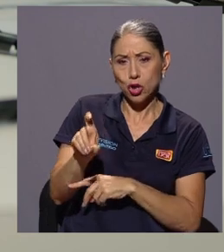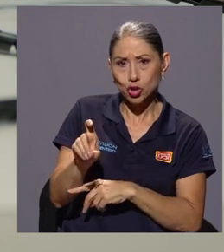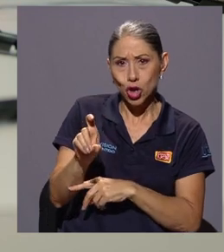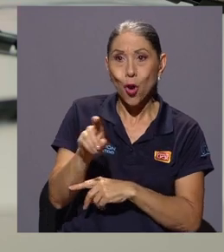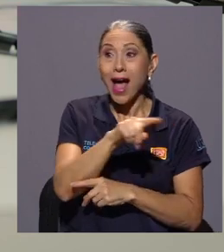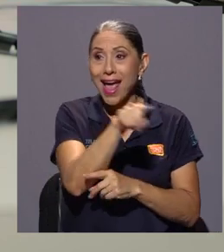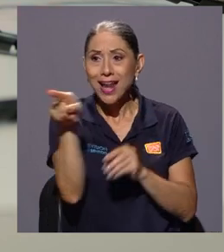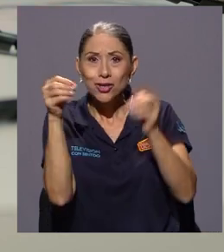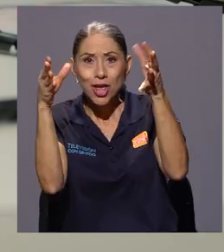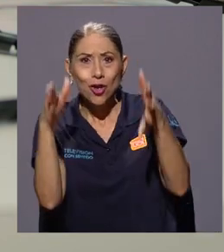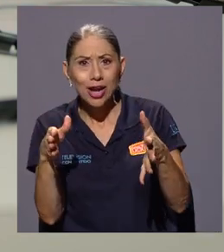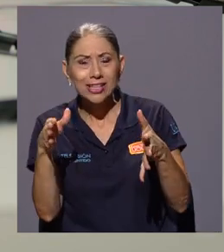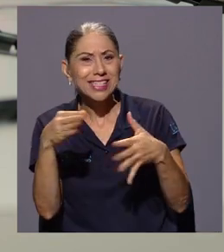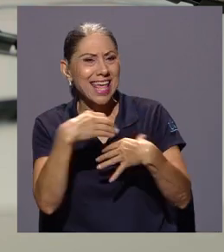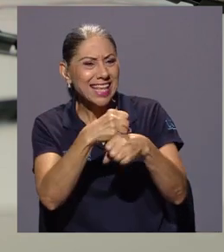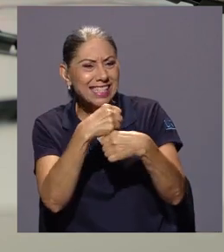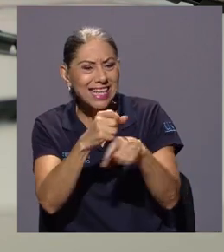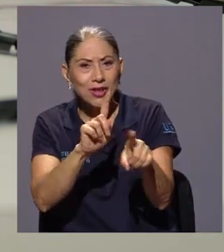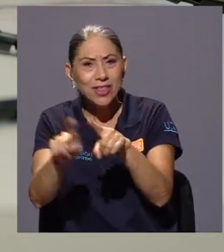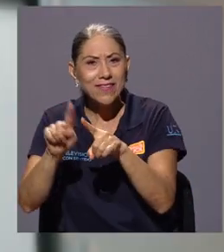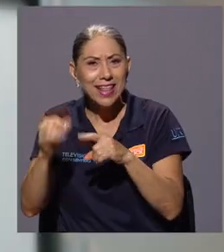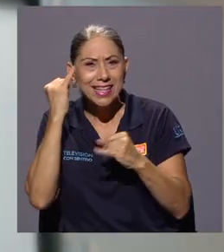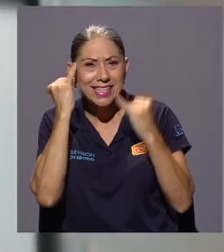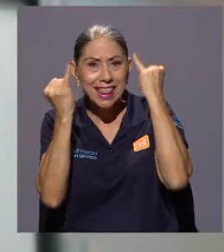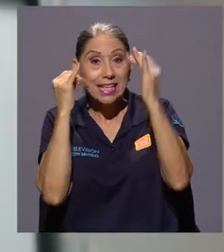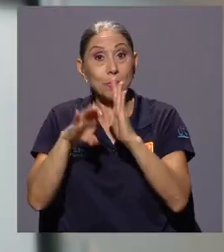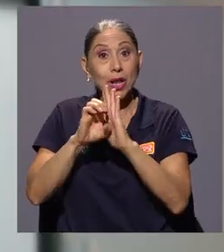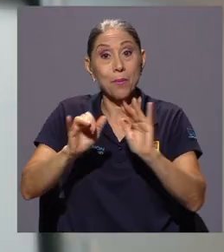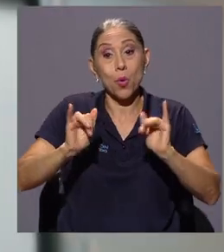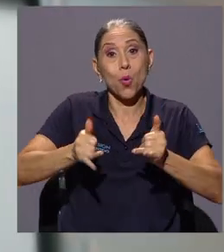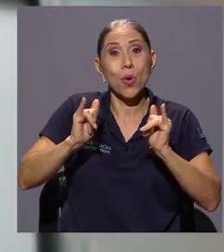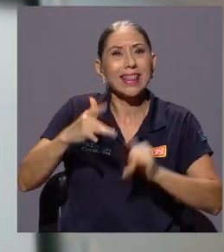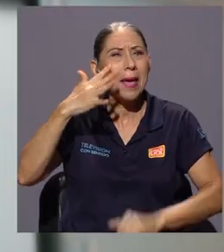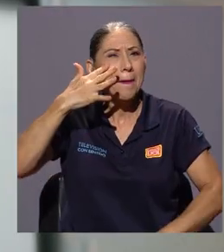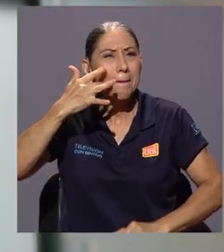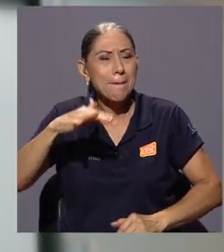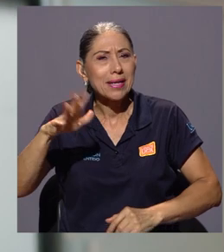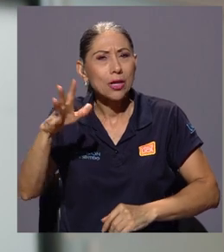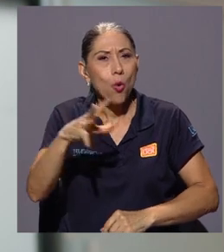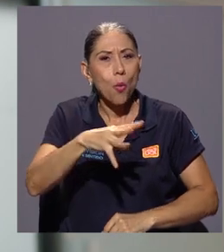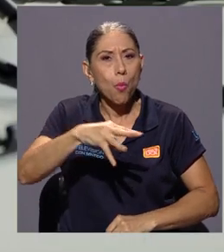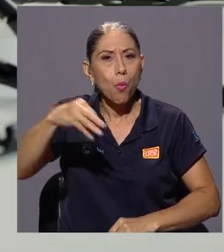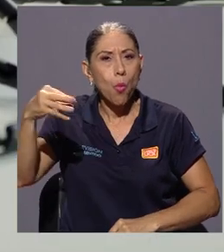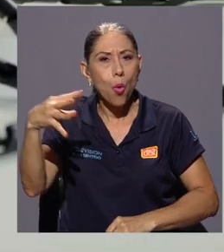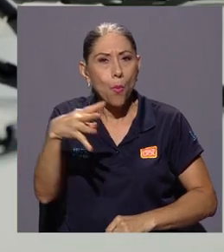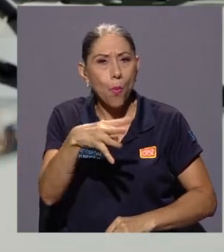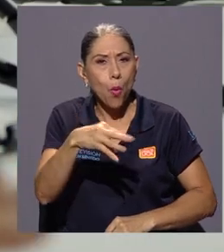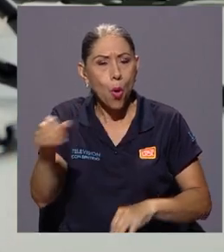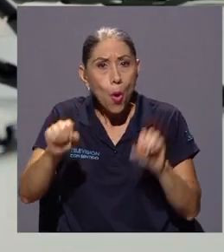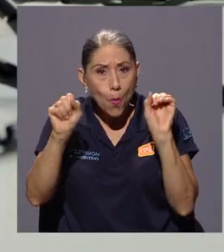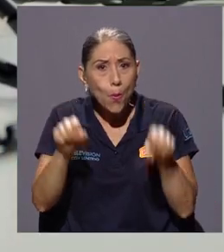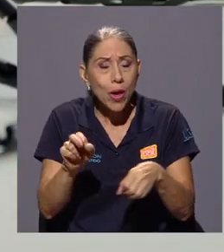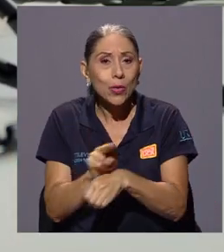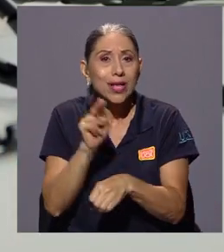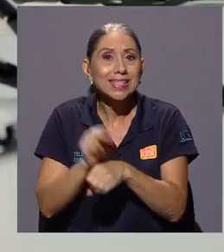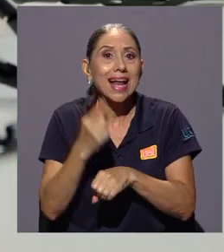educadores diseñaron y confeccionaron varias de sus ideas, dentro de las que destaca un juguete que asemeja a un pulpo, el cual puede ser empleado para la estimulación del